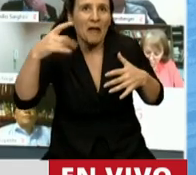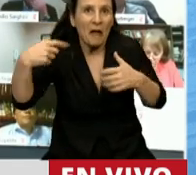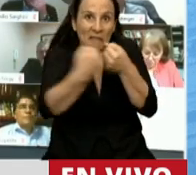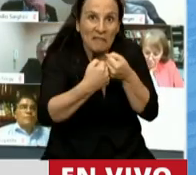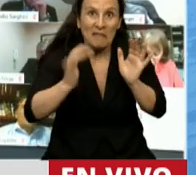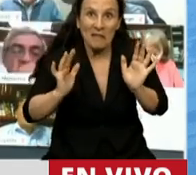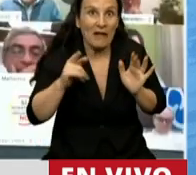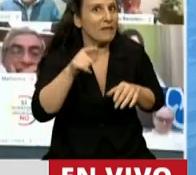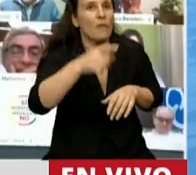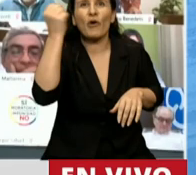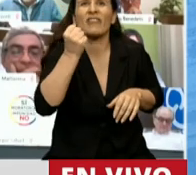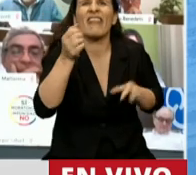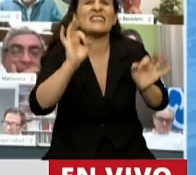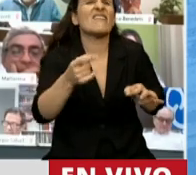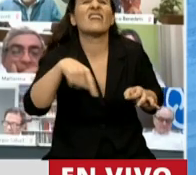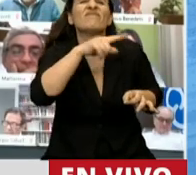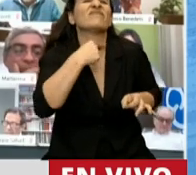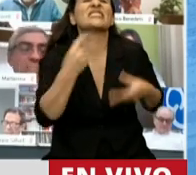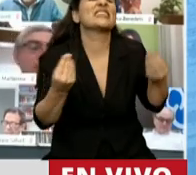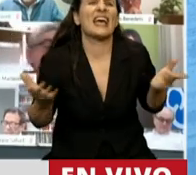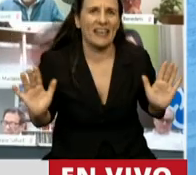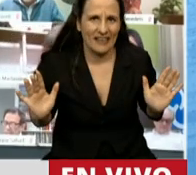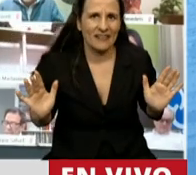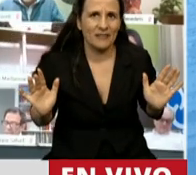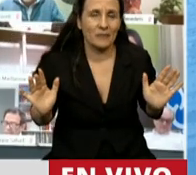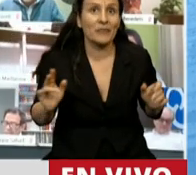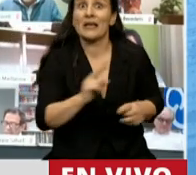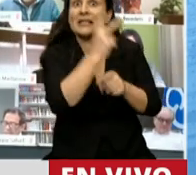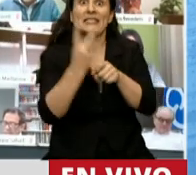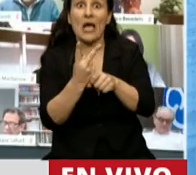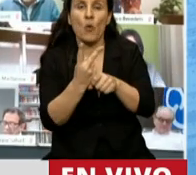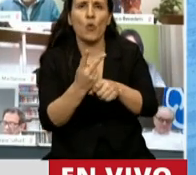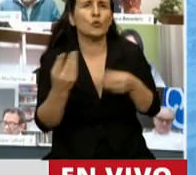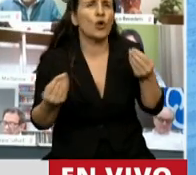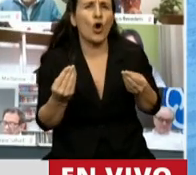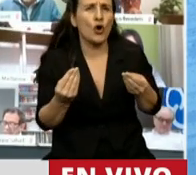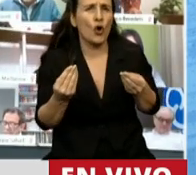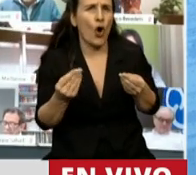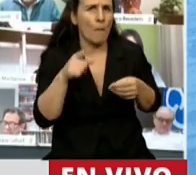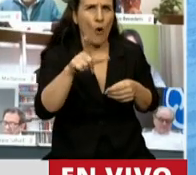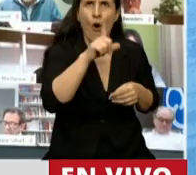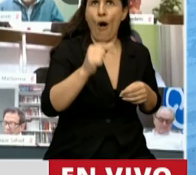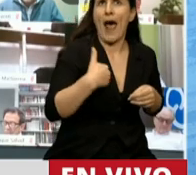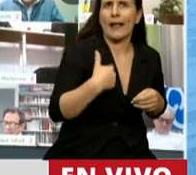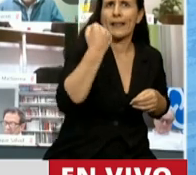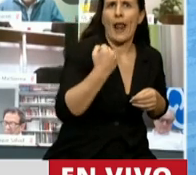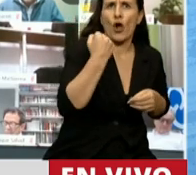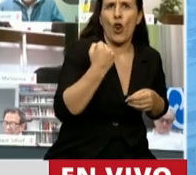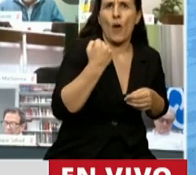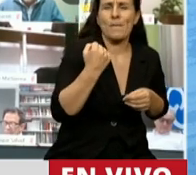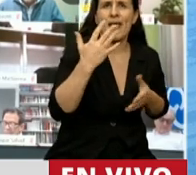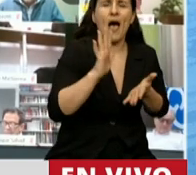definirlo. En segundo lugar, ¿cuáles son nuestras vetas competitivas que tenemos en la economía?